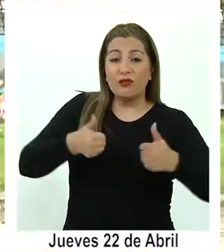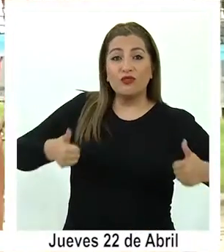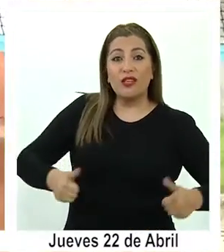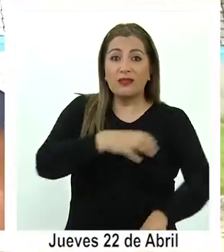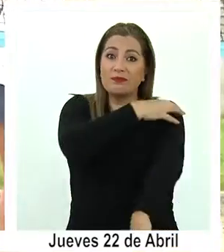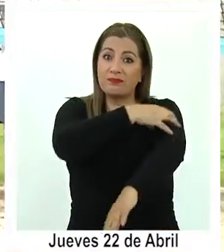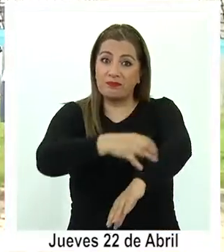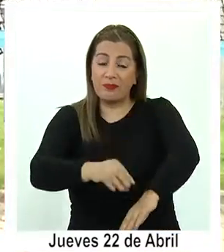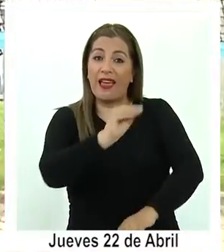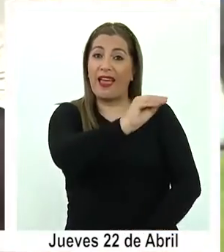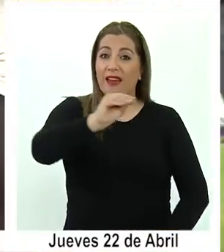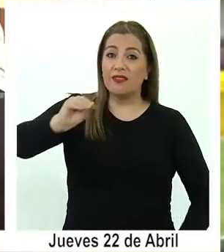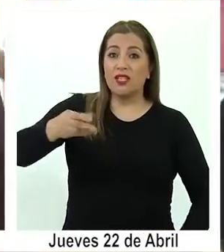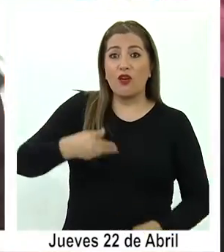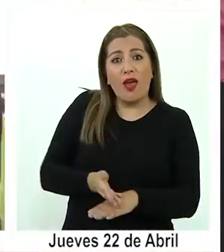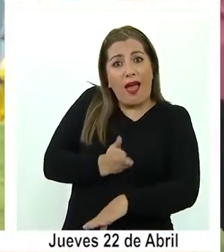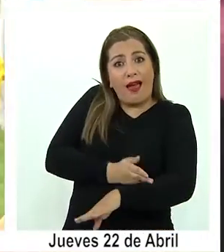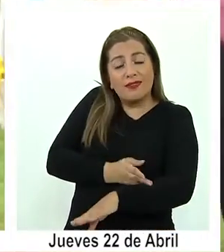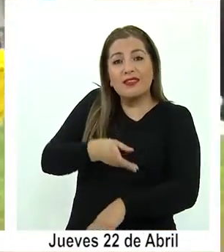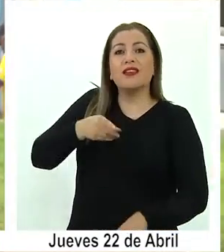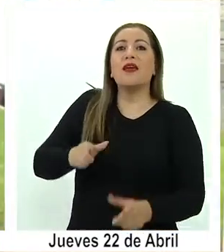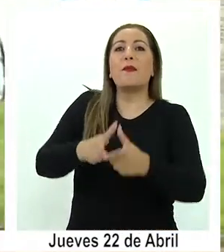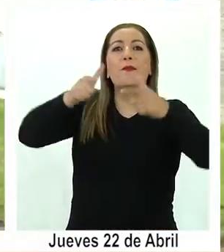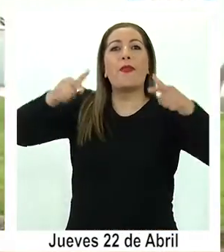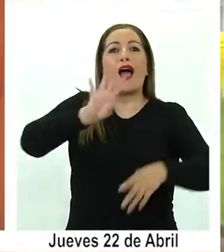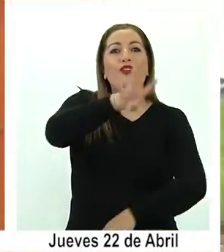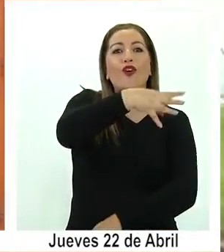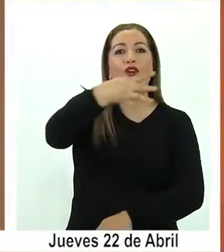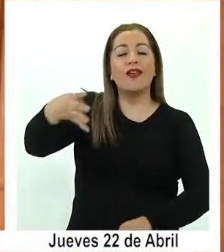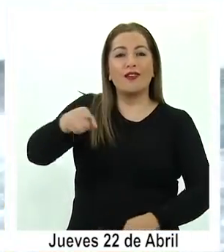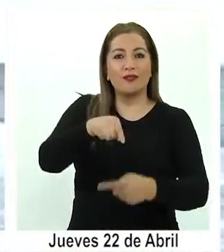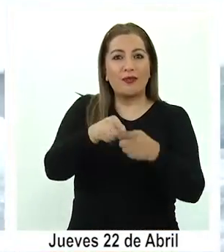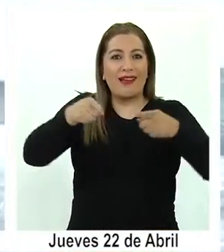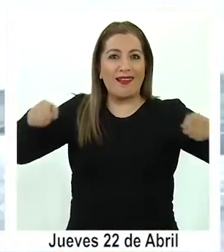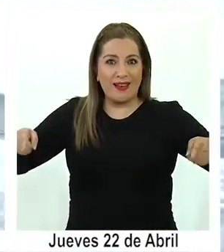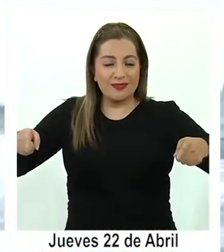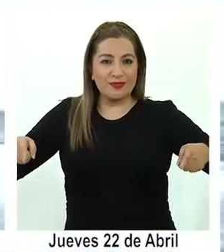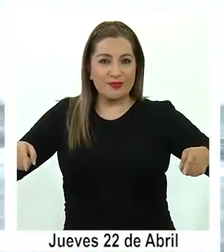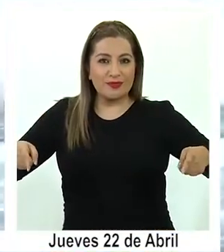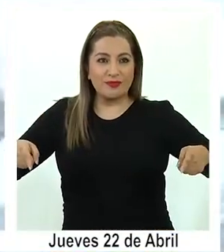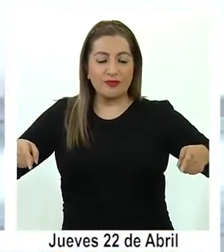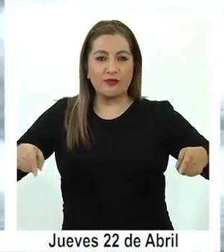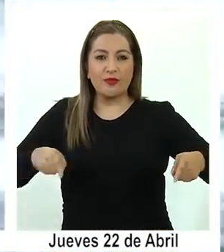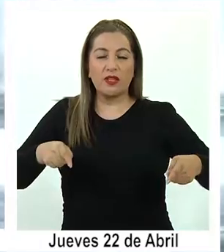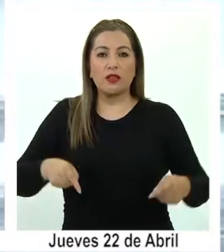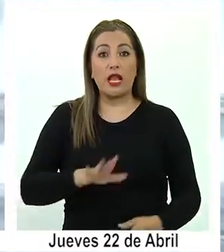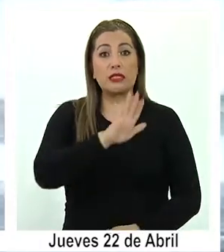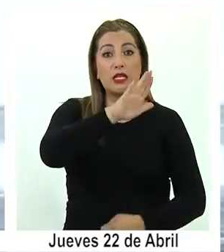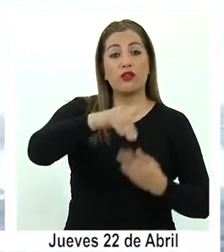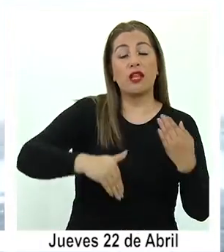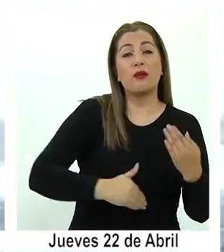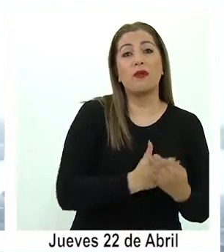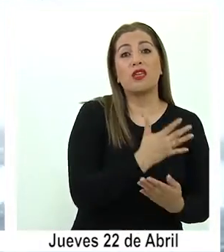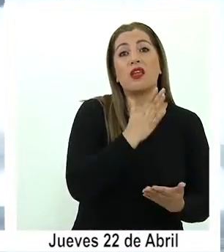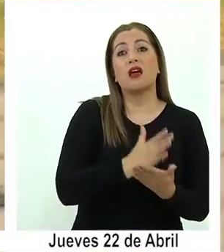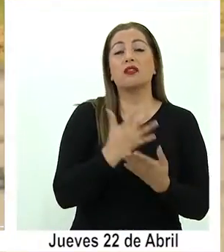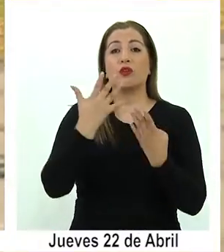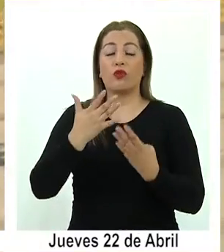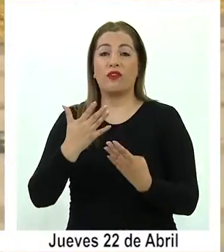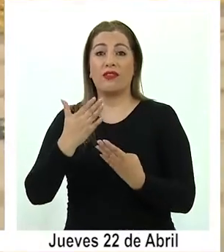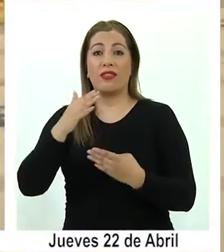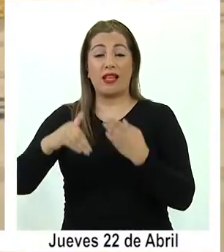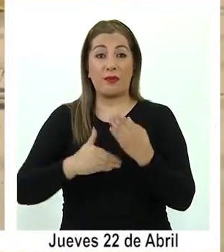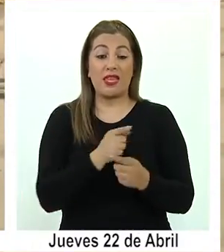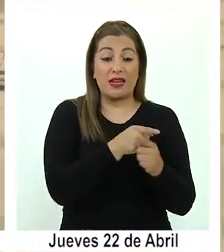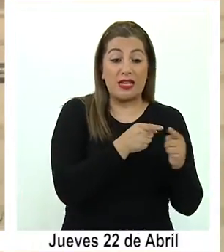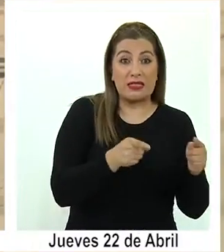mencionar que autoridades nacionales anunciaron recientemente la ampliación de la franja horaria deportiva, la cual será de 5 a